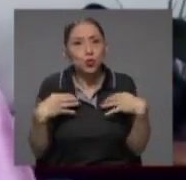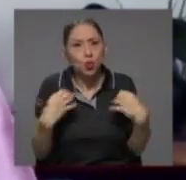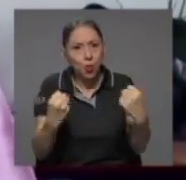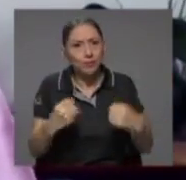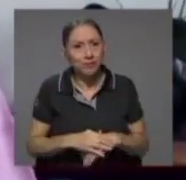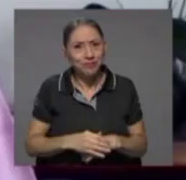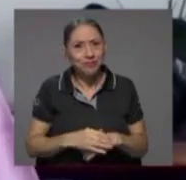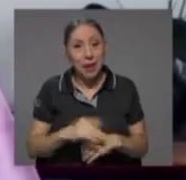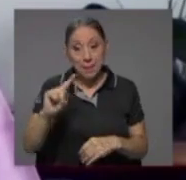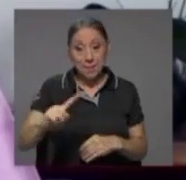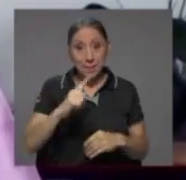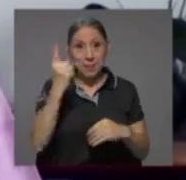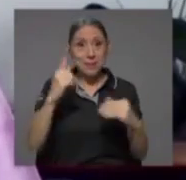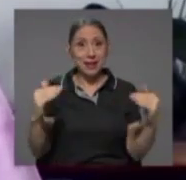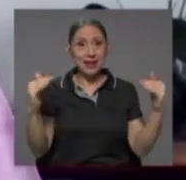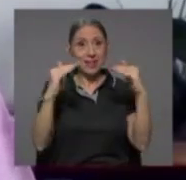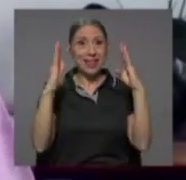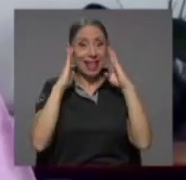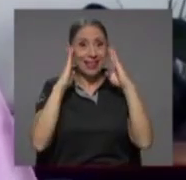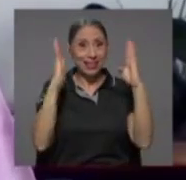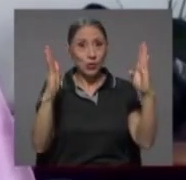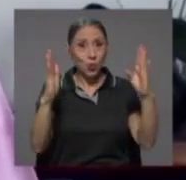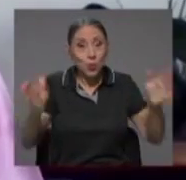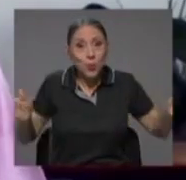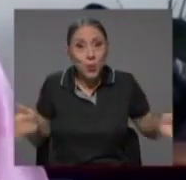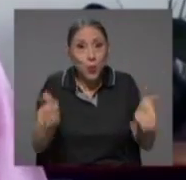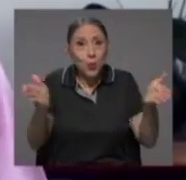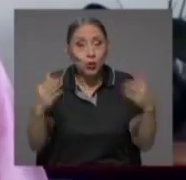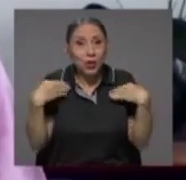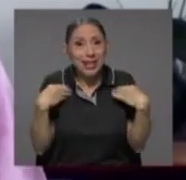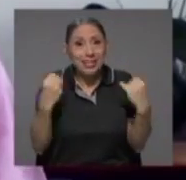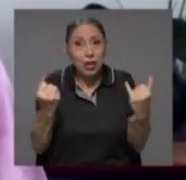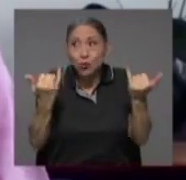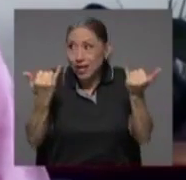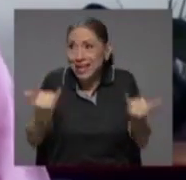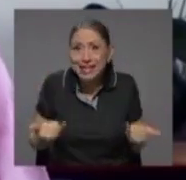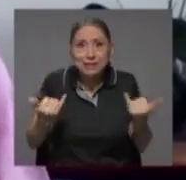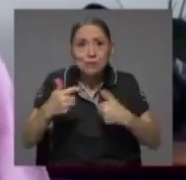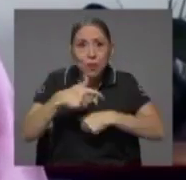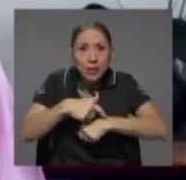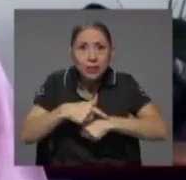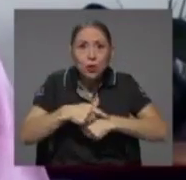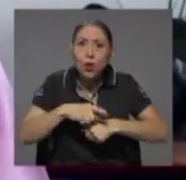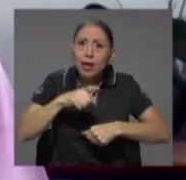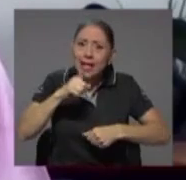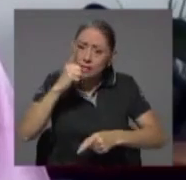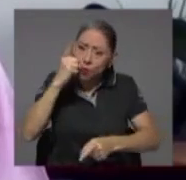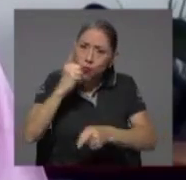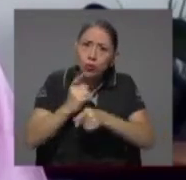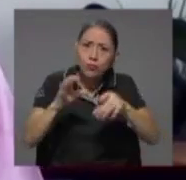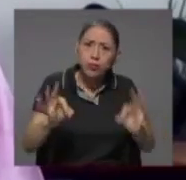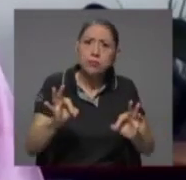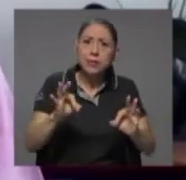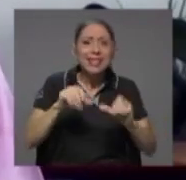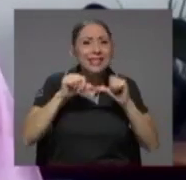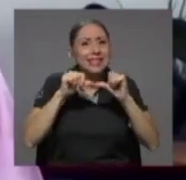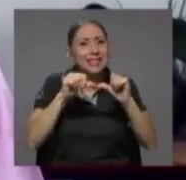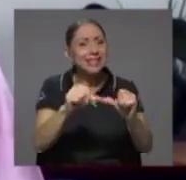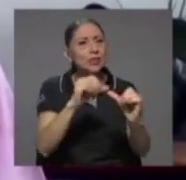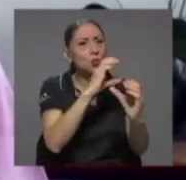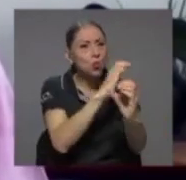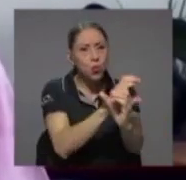en el primer nivel de atención en este instante justamente es lo que corresponde para seguir cuidando la salud de los